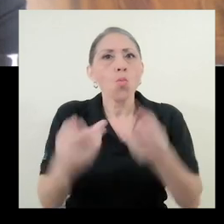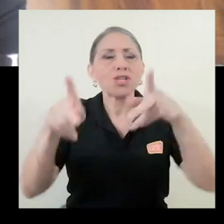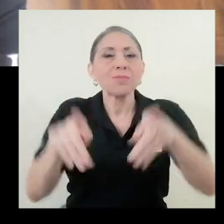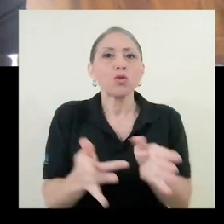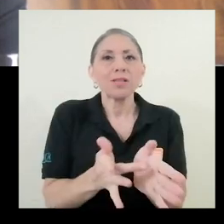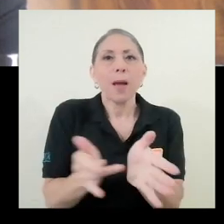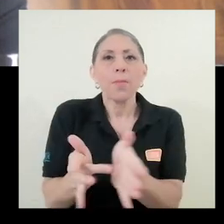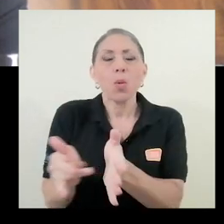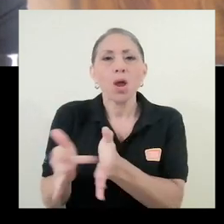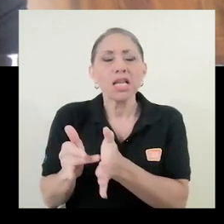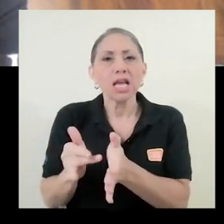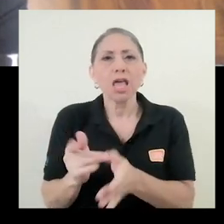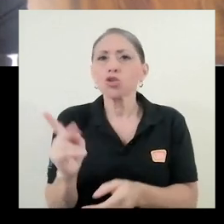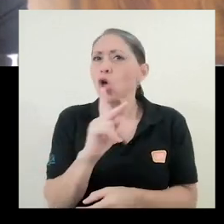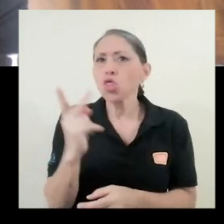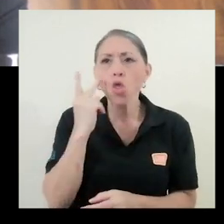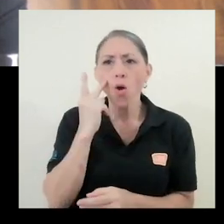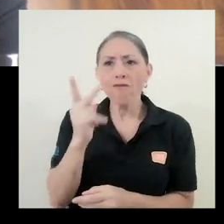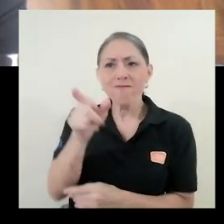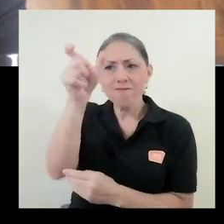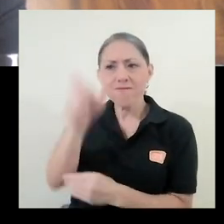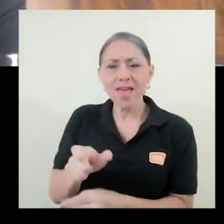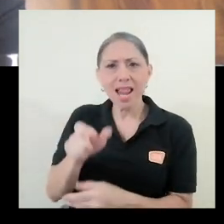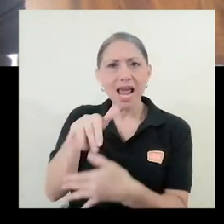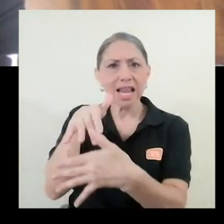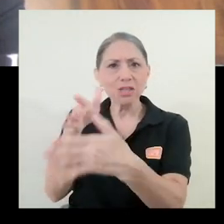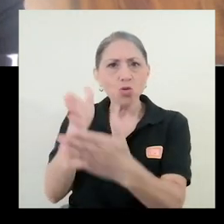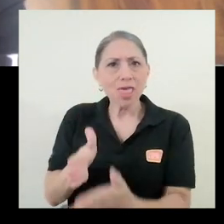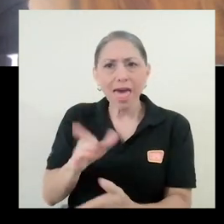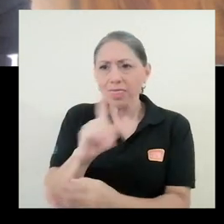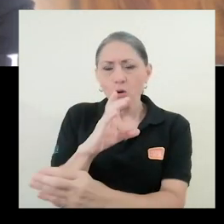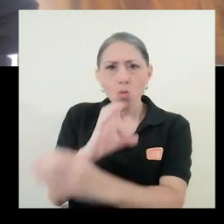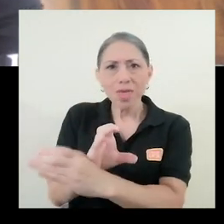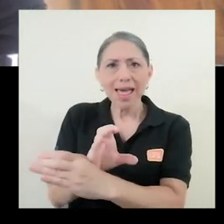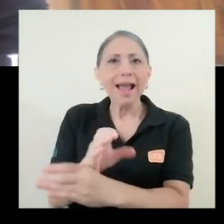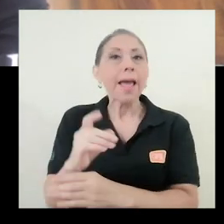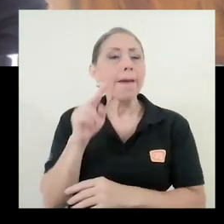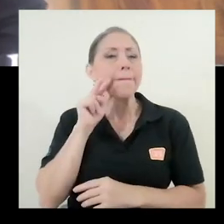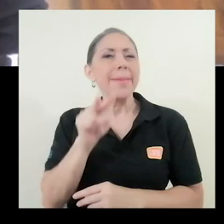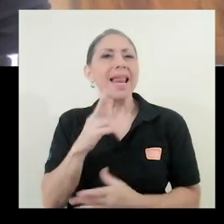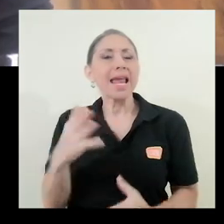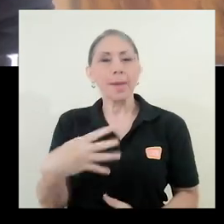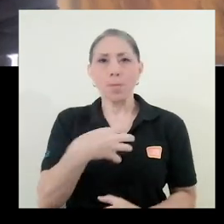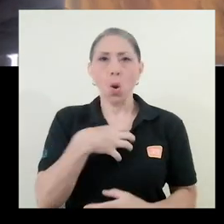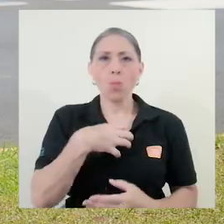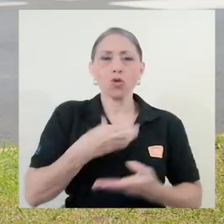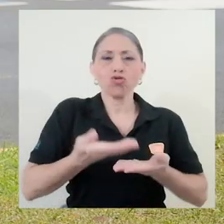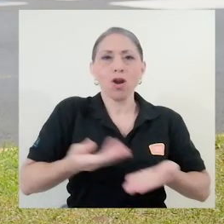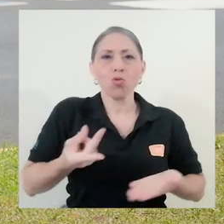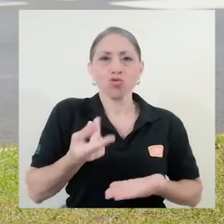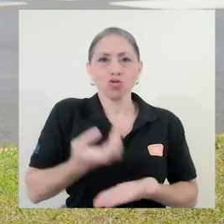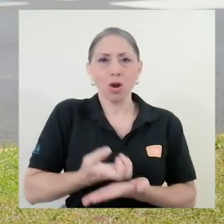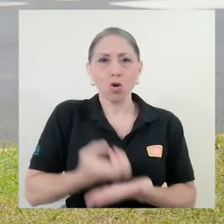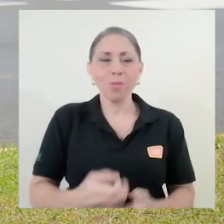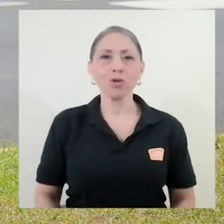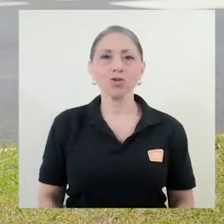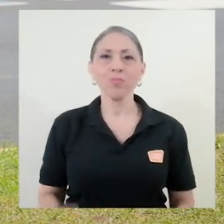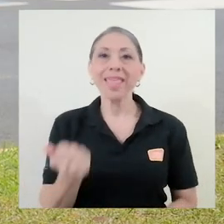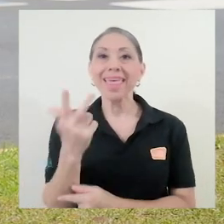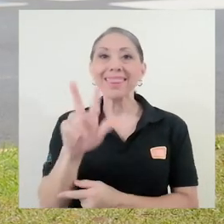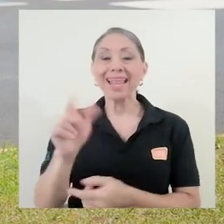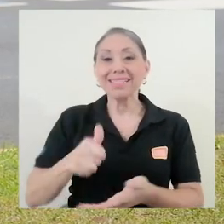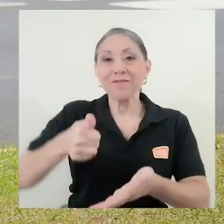no velan por el estudiante sino por sus propios recursos económicos. Los 13